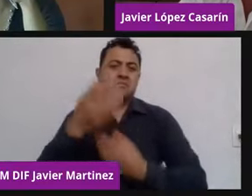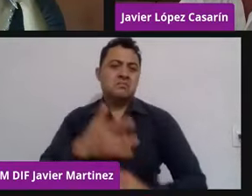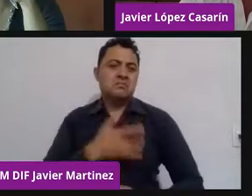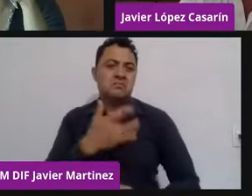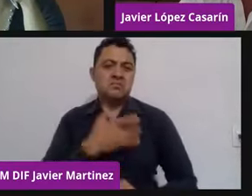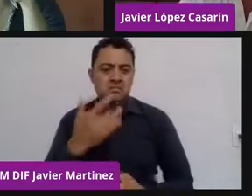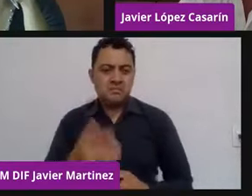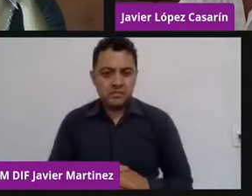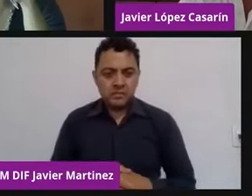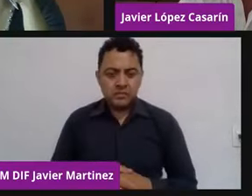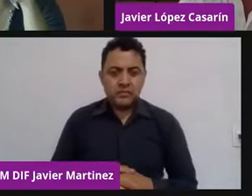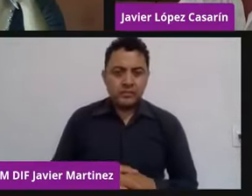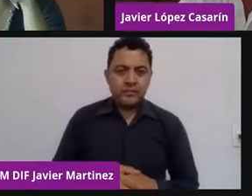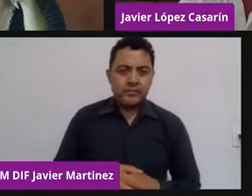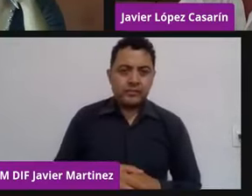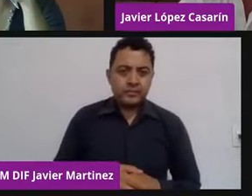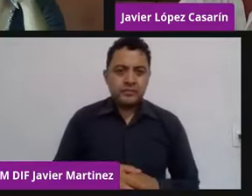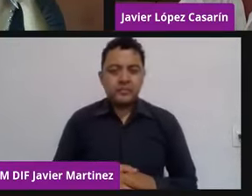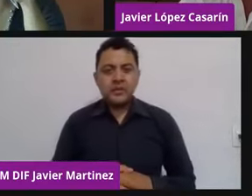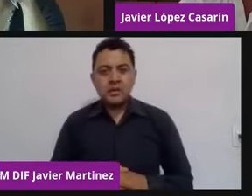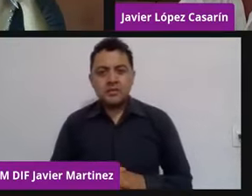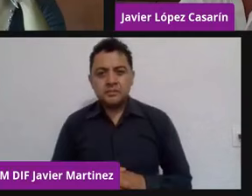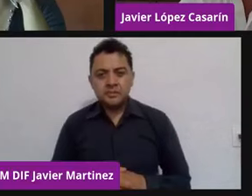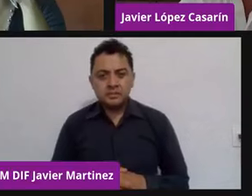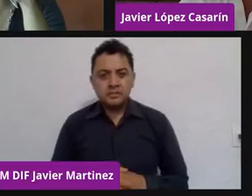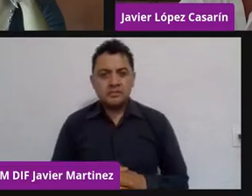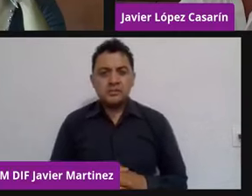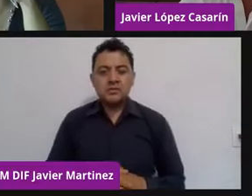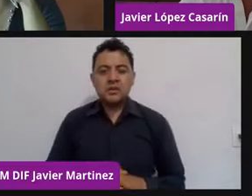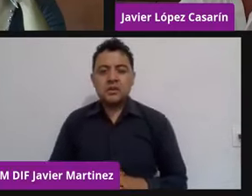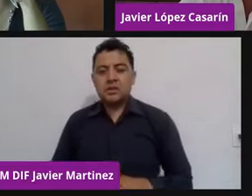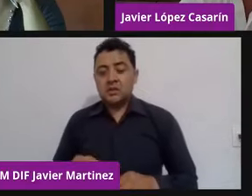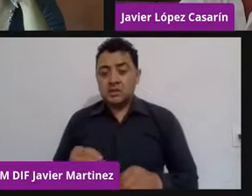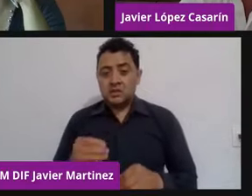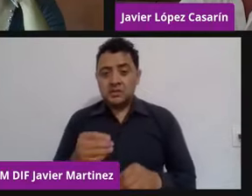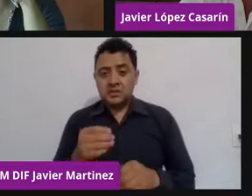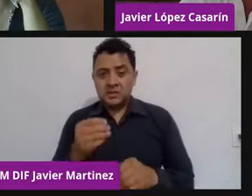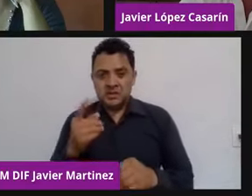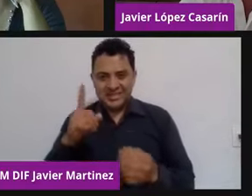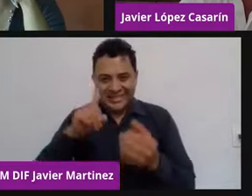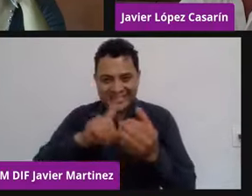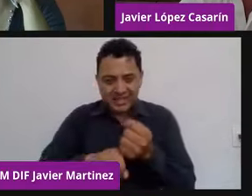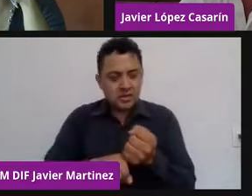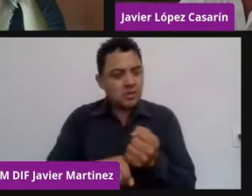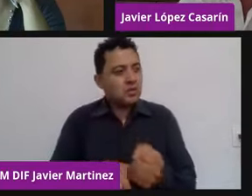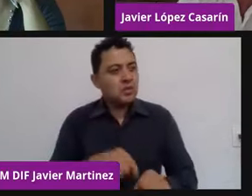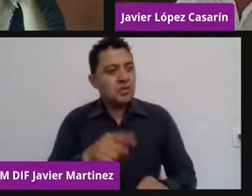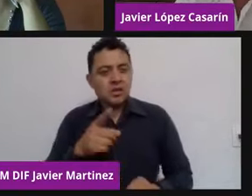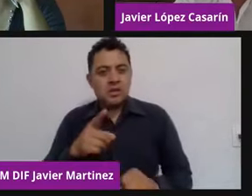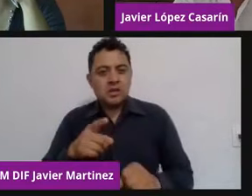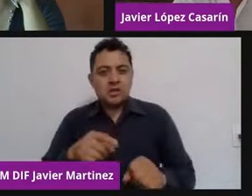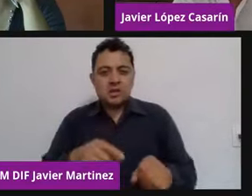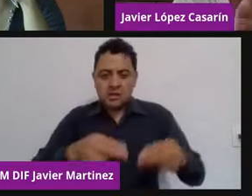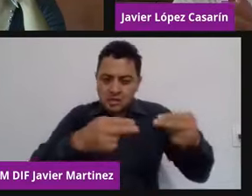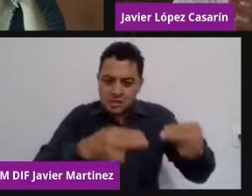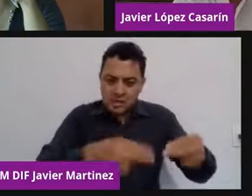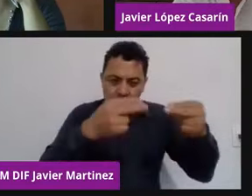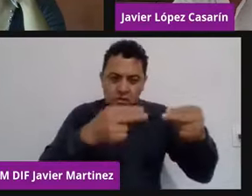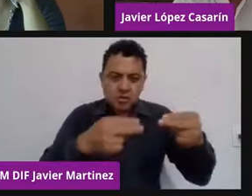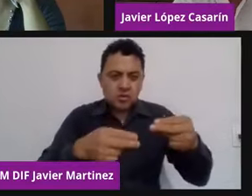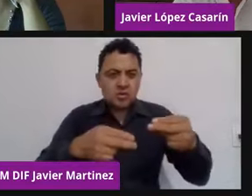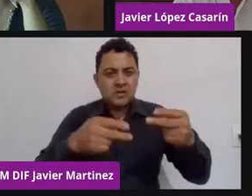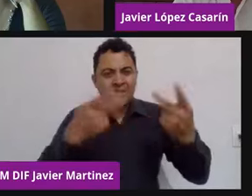con una imagen. La cantidad de fotografías que se toman al día es mayor a todas las